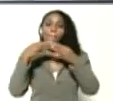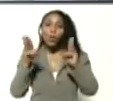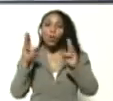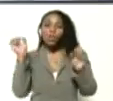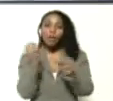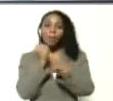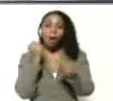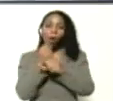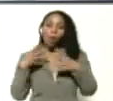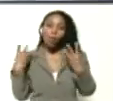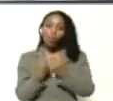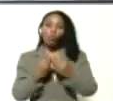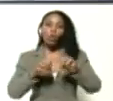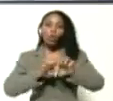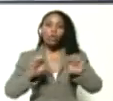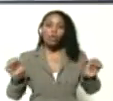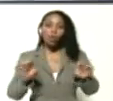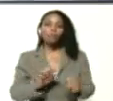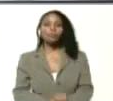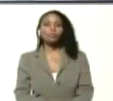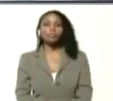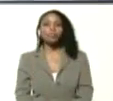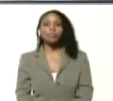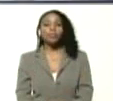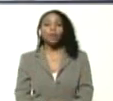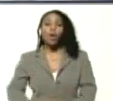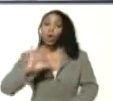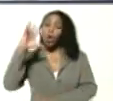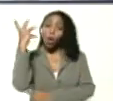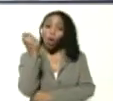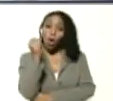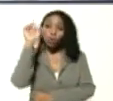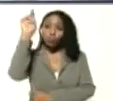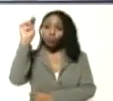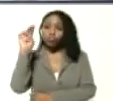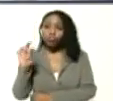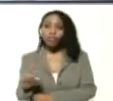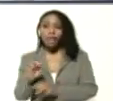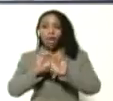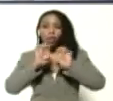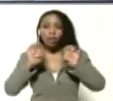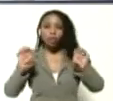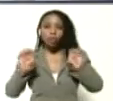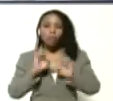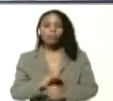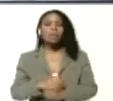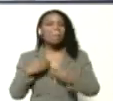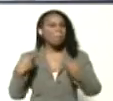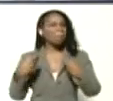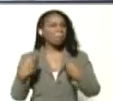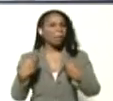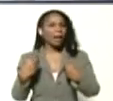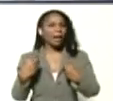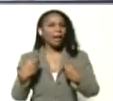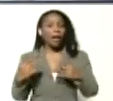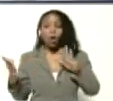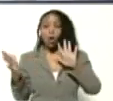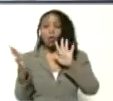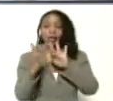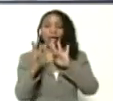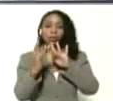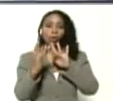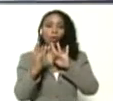con la educación Aristóbulo con los logros diarios de la educación para que se conecten